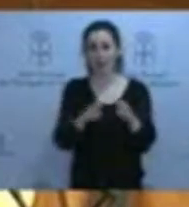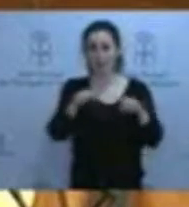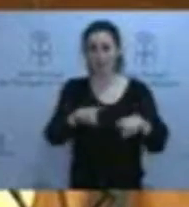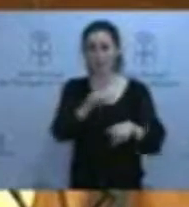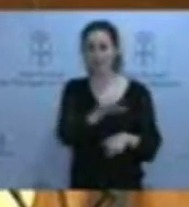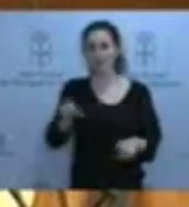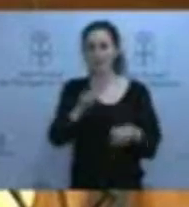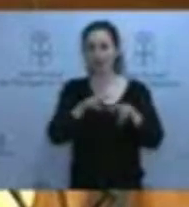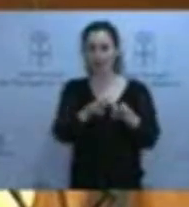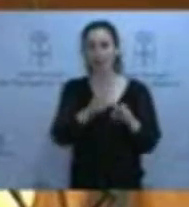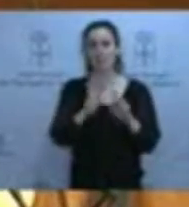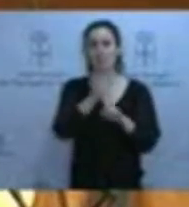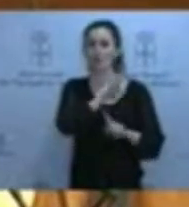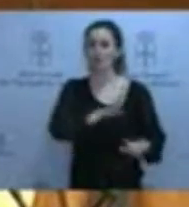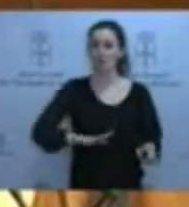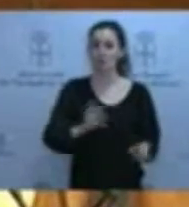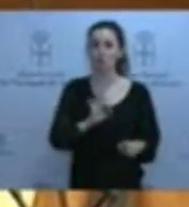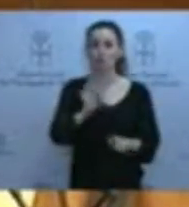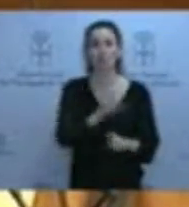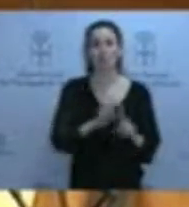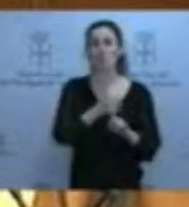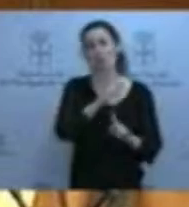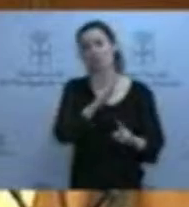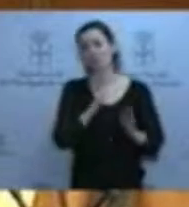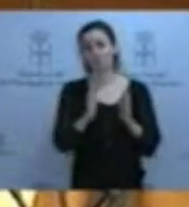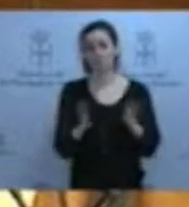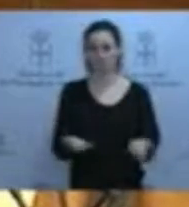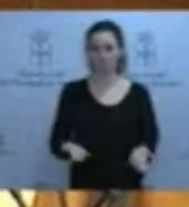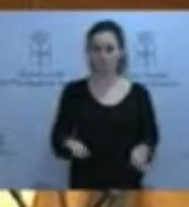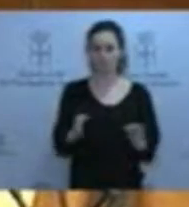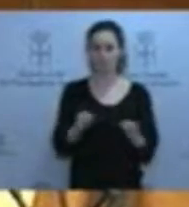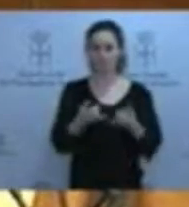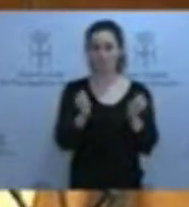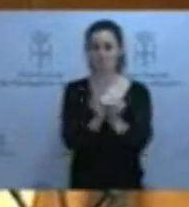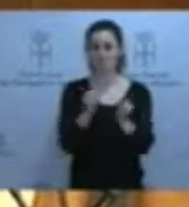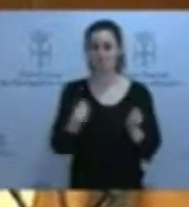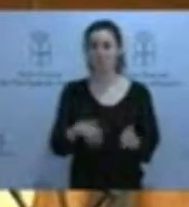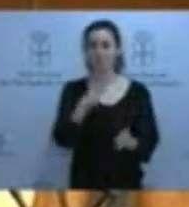soluciones transitorias o soluciones temporales con un municipio que dicho sea de paso